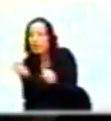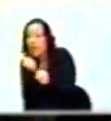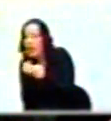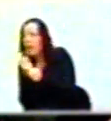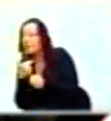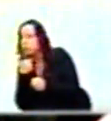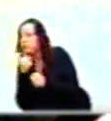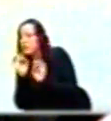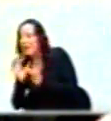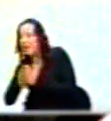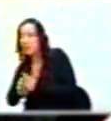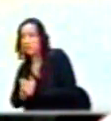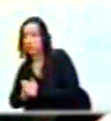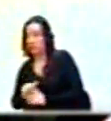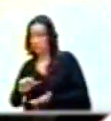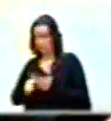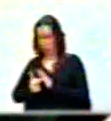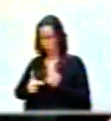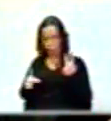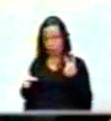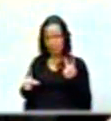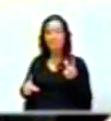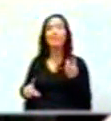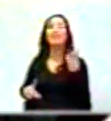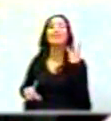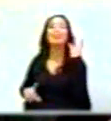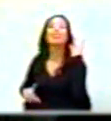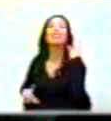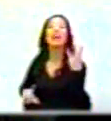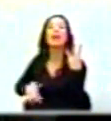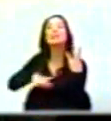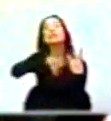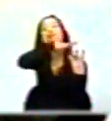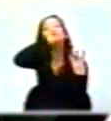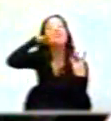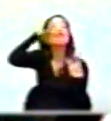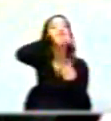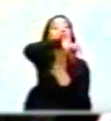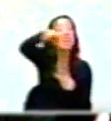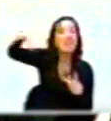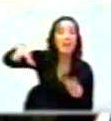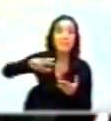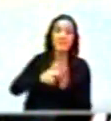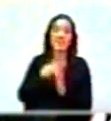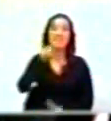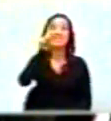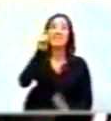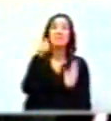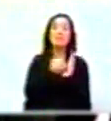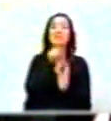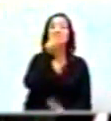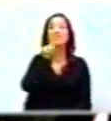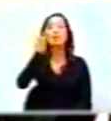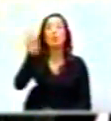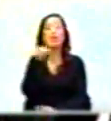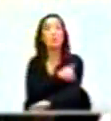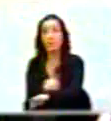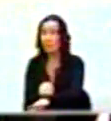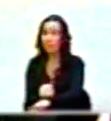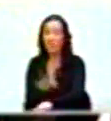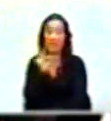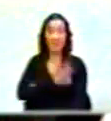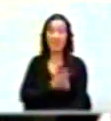país. Pues no son dos, sino que son tres las fincas. Y no son 6.064 millones con los que se